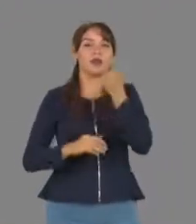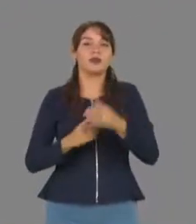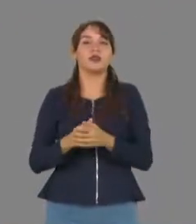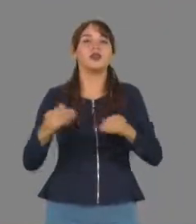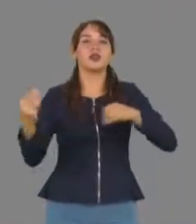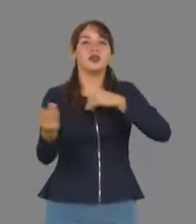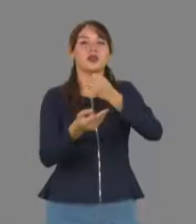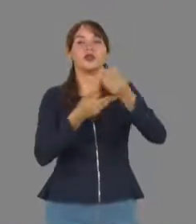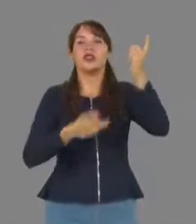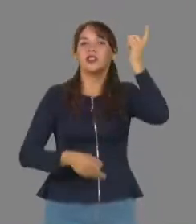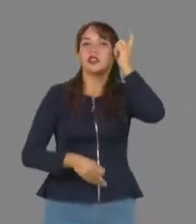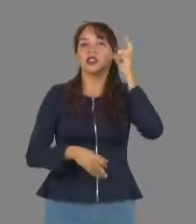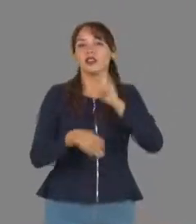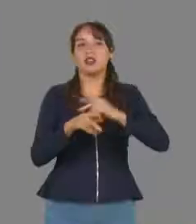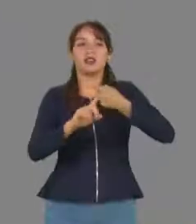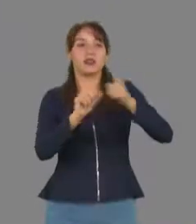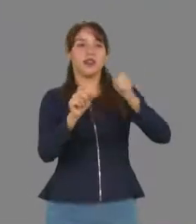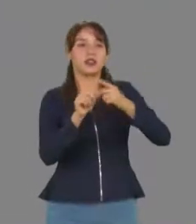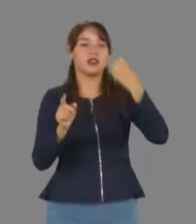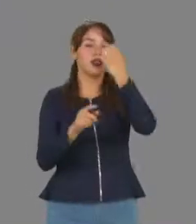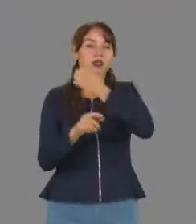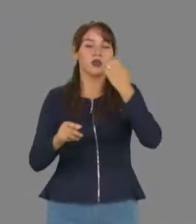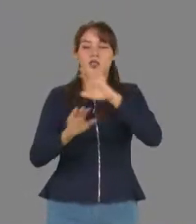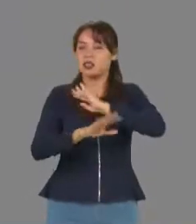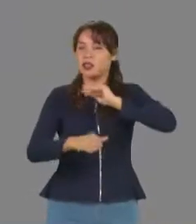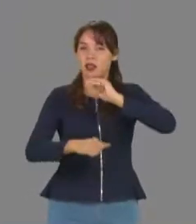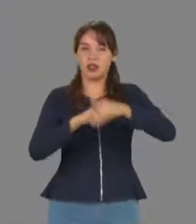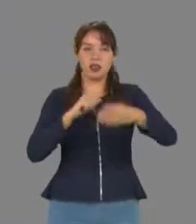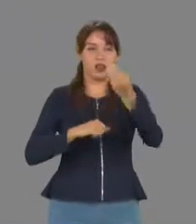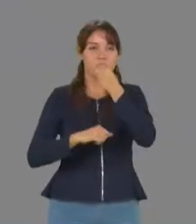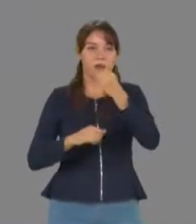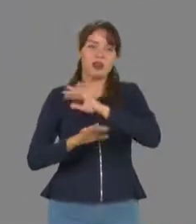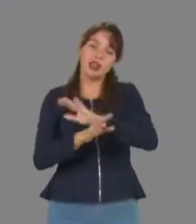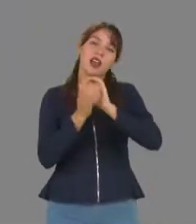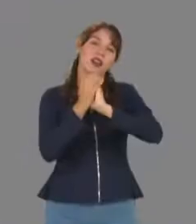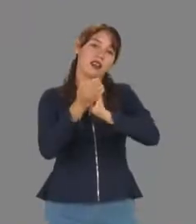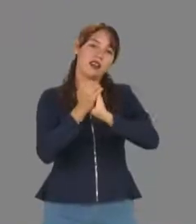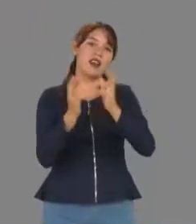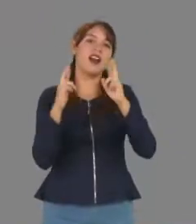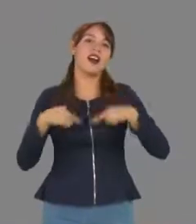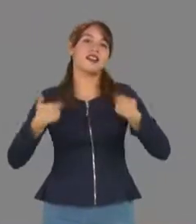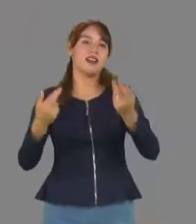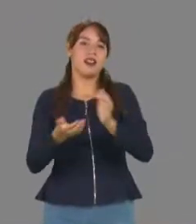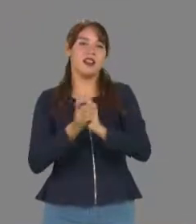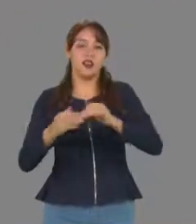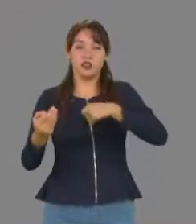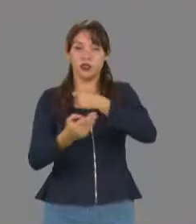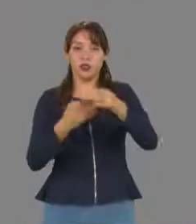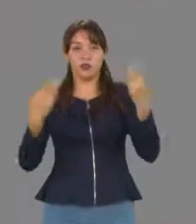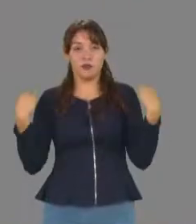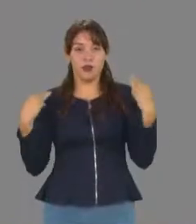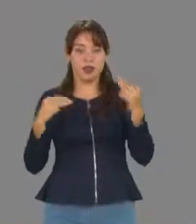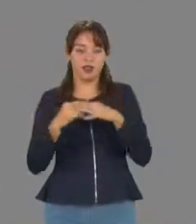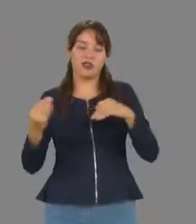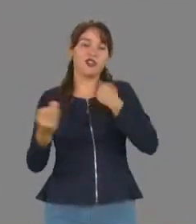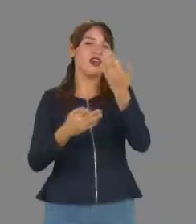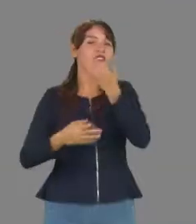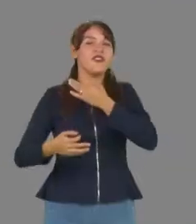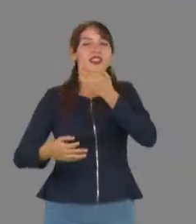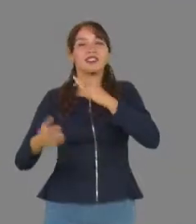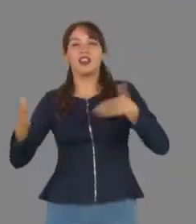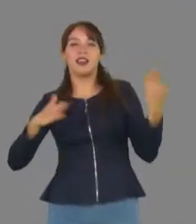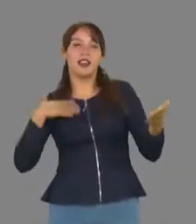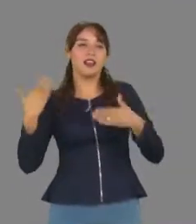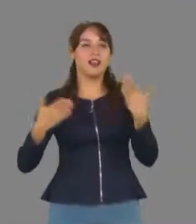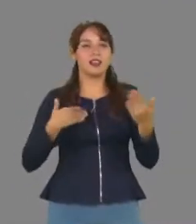presencia de los directores de las escuelas del Campus Victoria, después de la comida se llevó a cabo la tradicional rifa de regalos a los maestros asistentes, la cual fue toda una fiesta que hermana